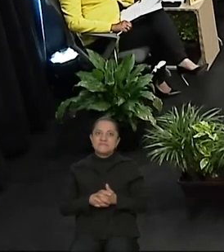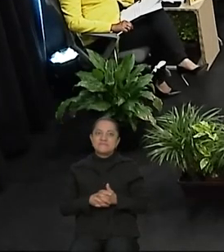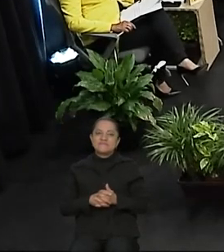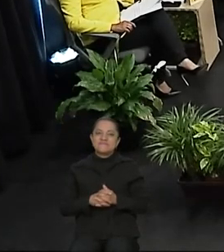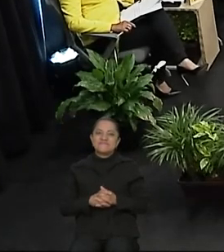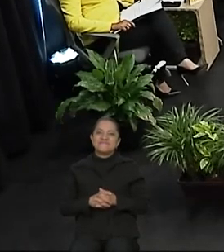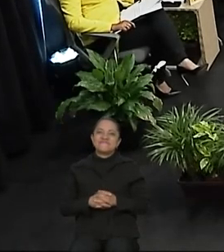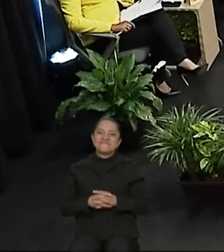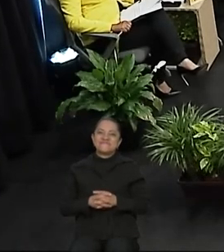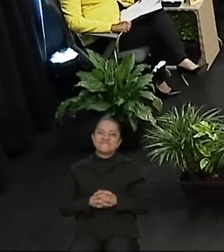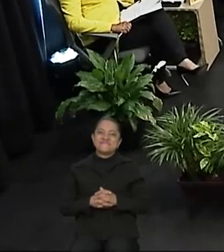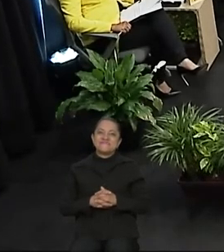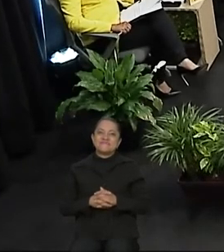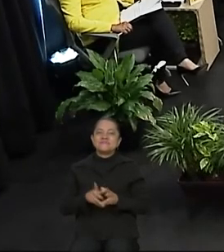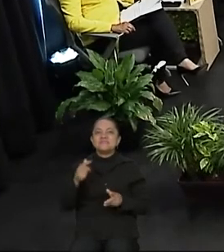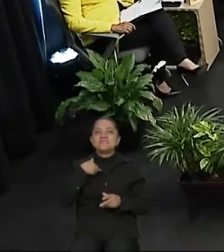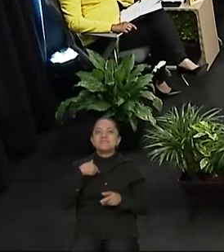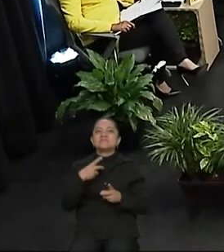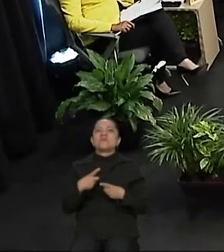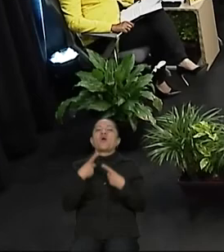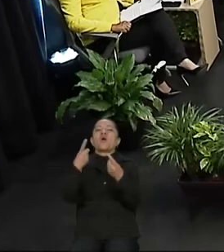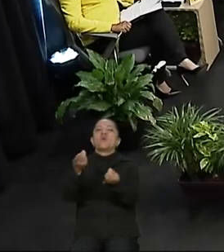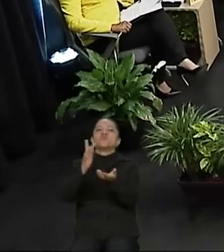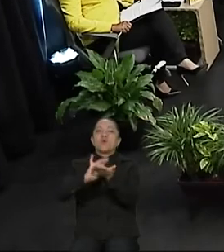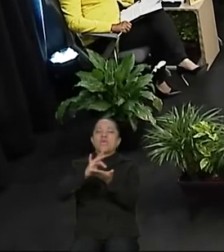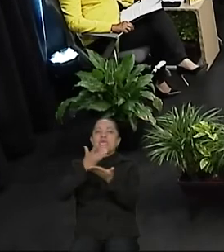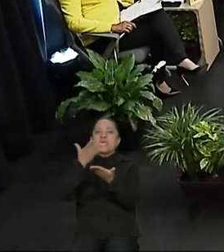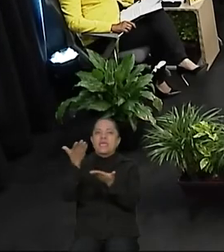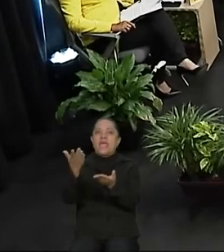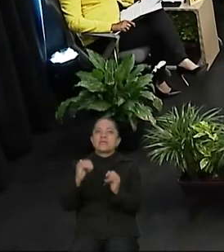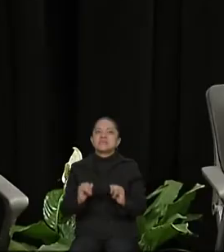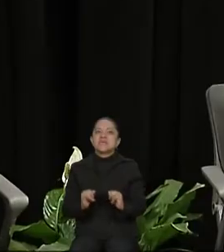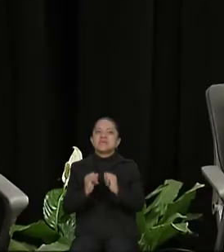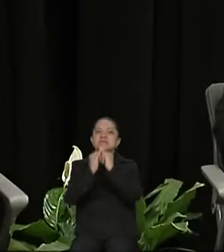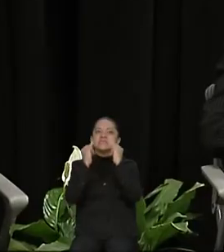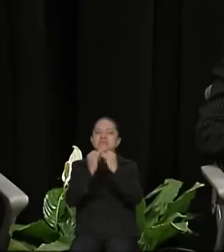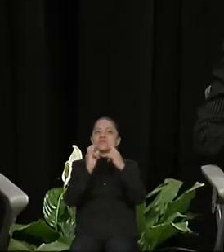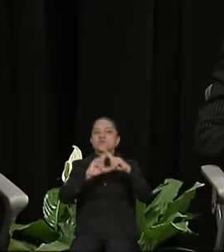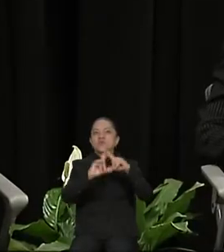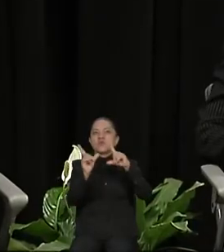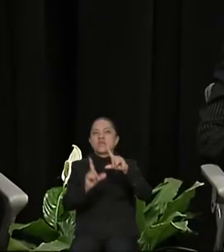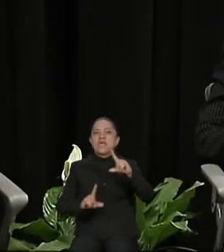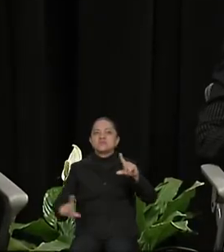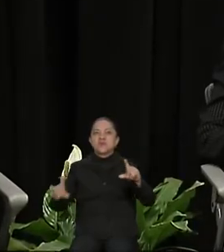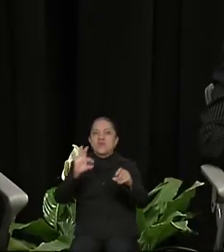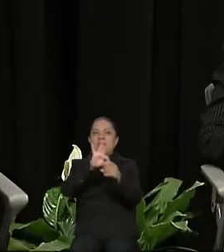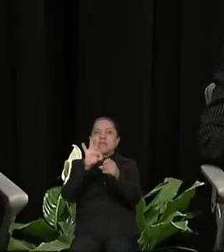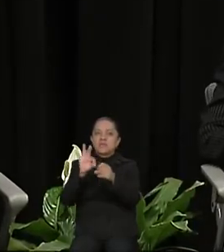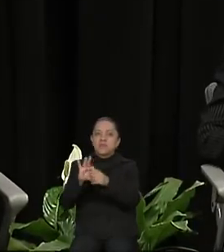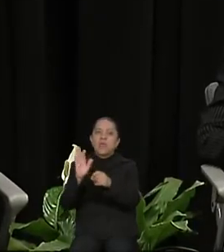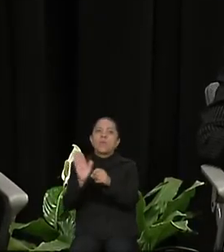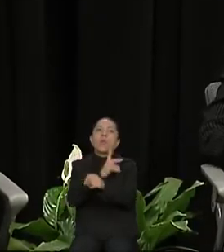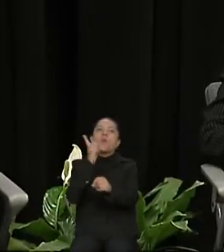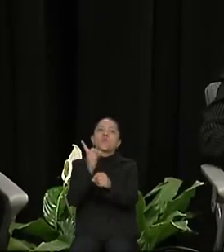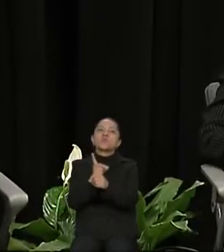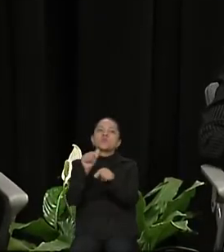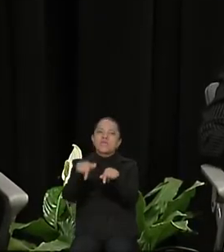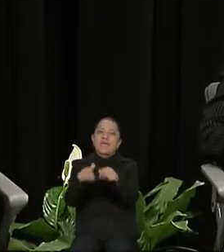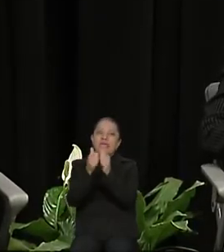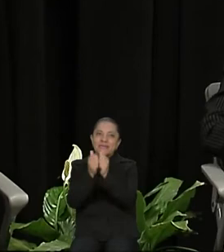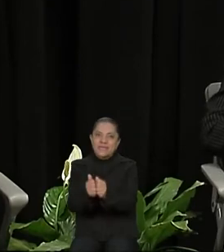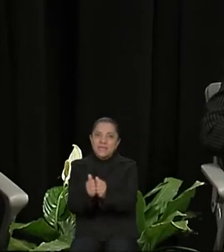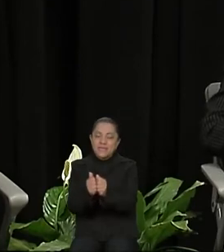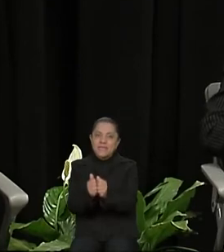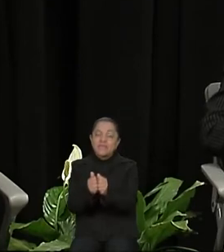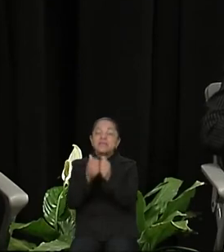Yo les doy las gracias al Instituto Nacional Electoral por darnos la oportunidad de estar aquí. Yo les quiero mencionar que